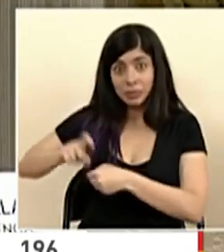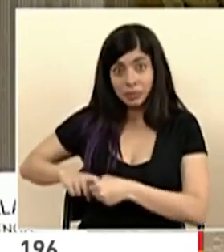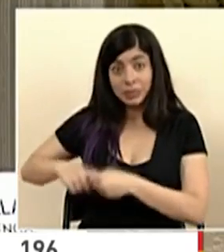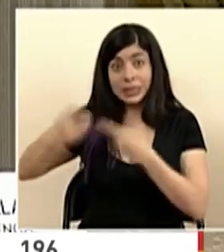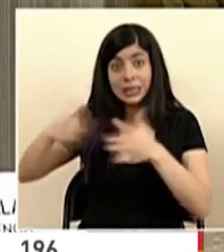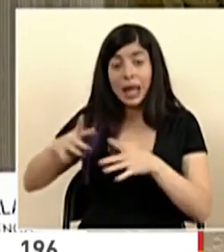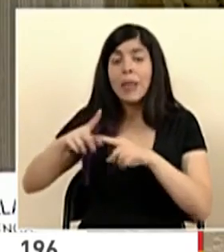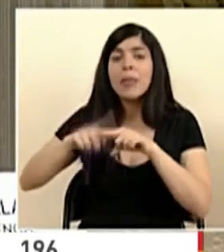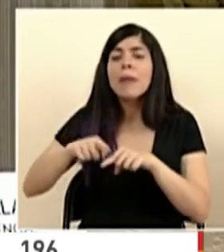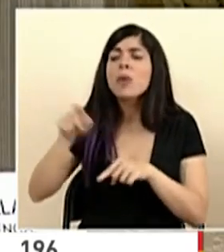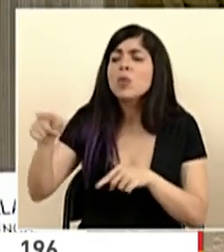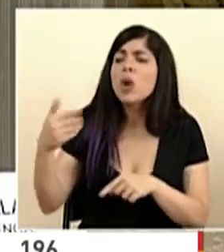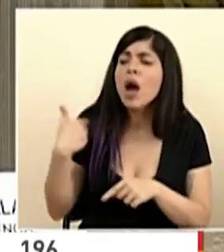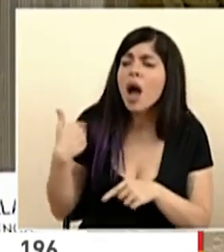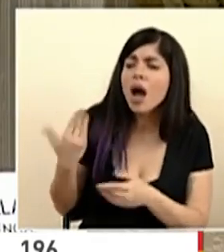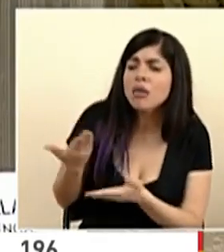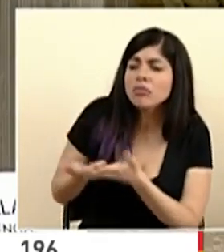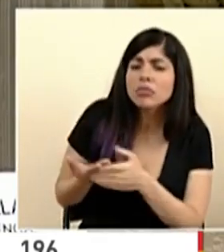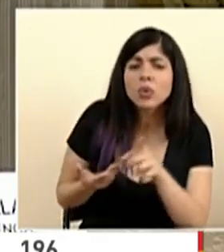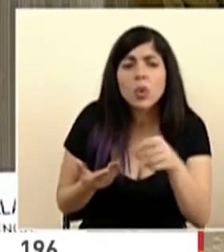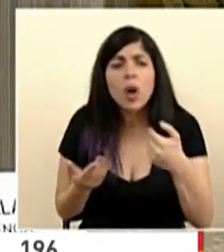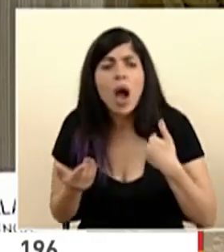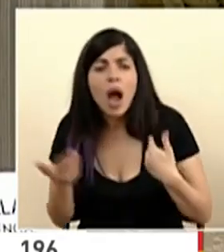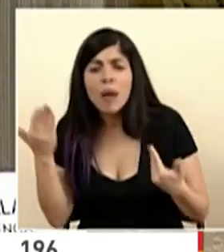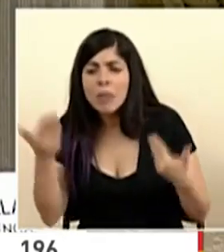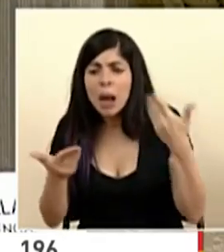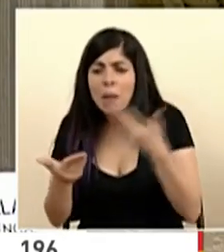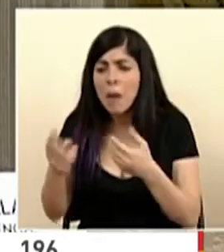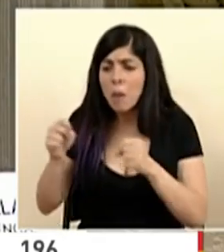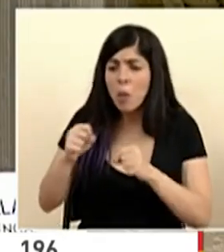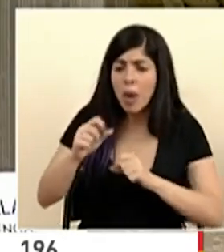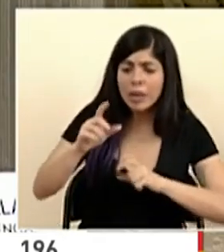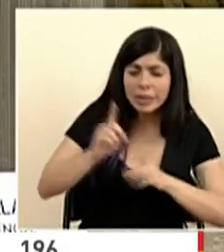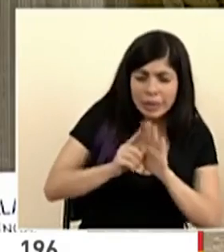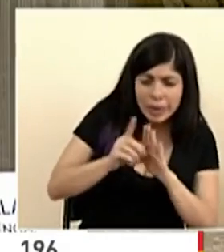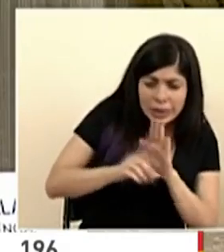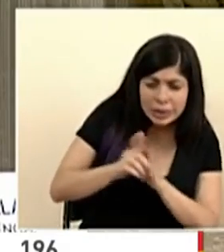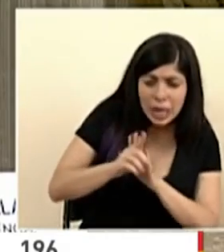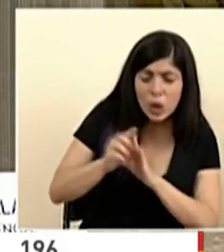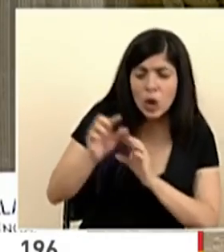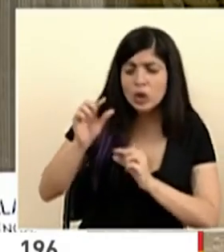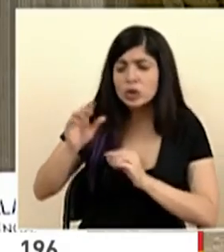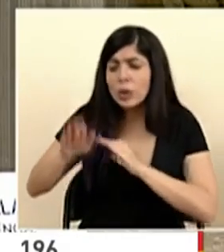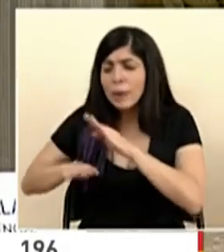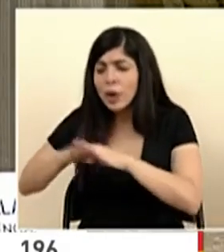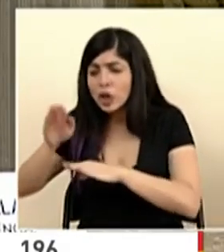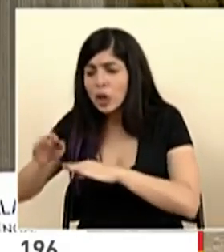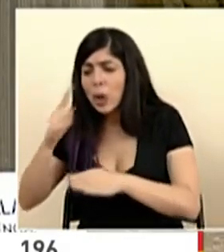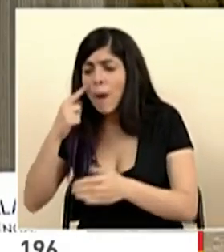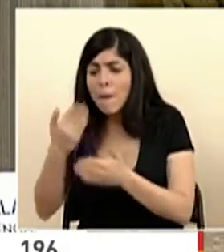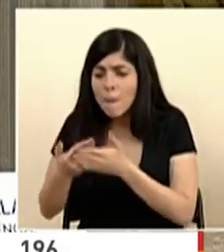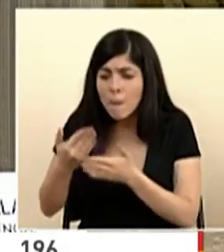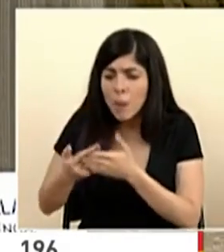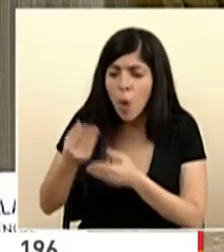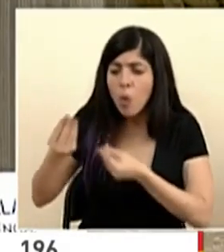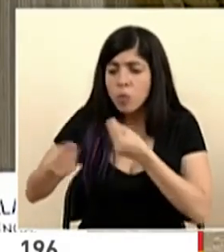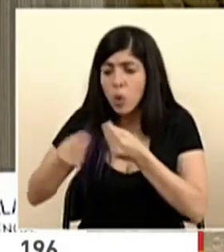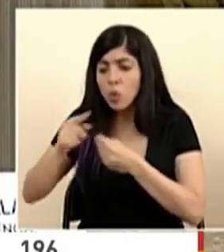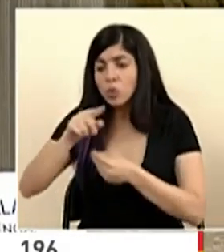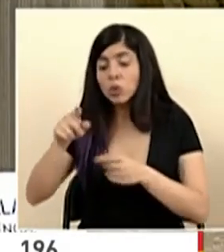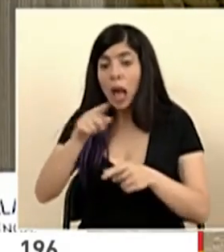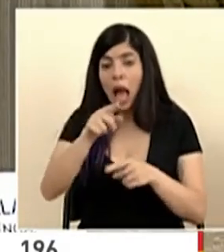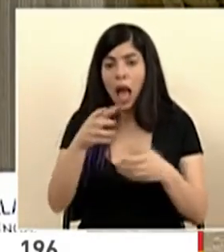acuerdo a los insumos que pueden dar a las capacidades de desarrollo prototipado producción los vamos perfilando y los vamos